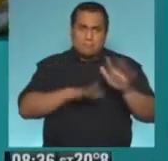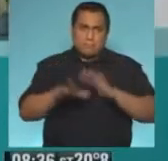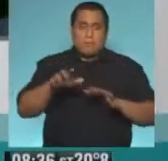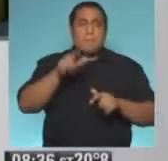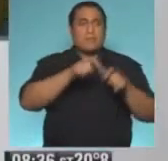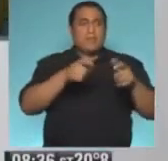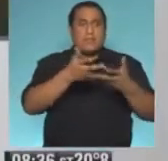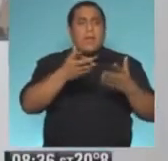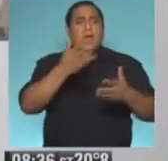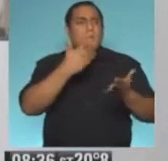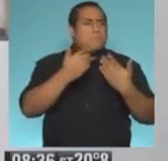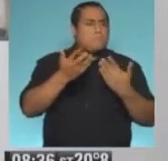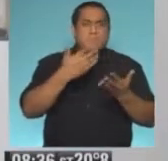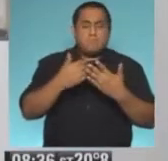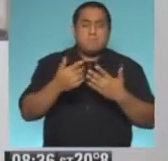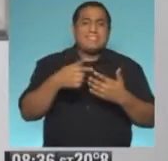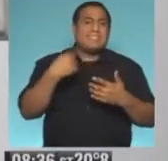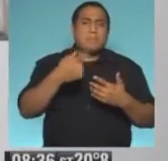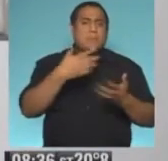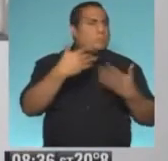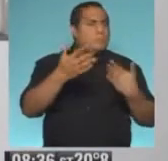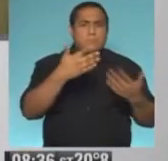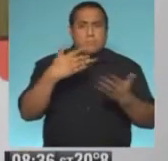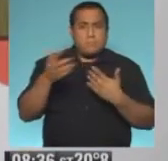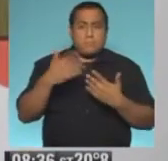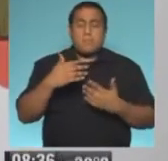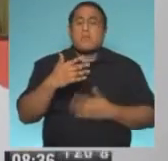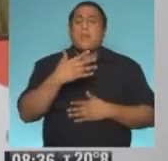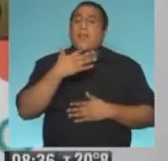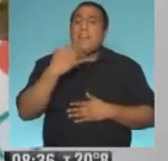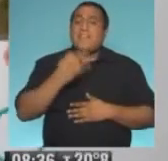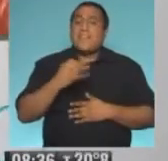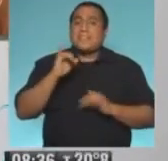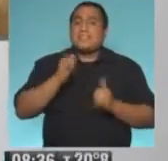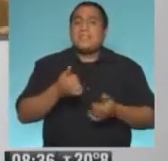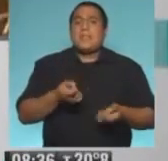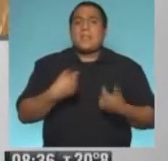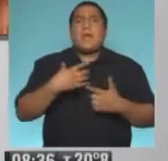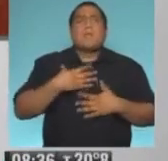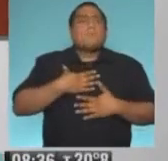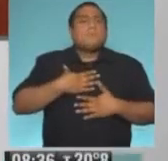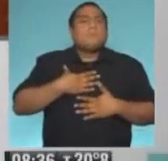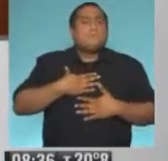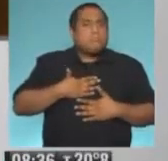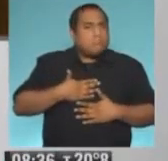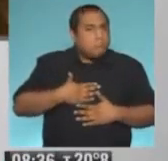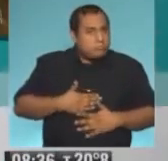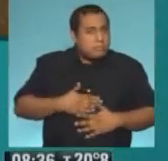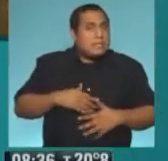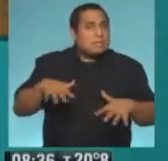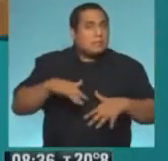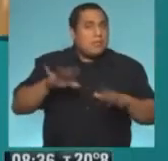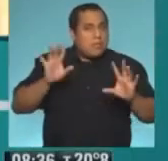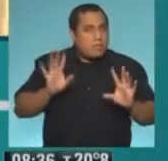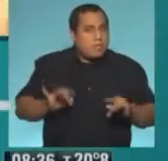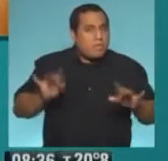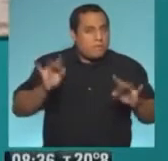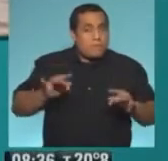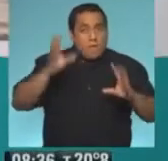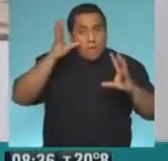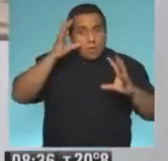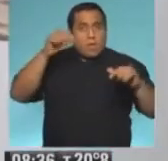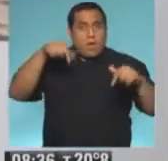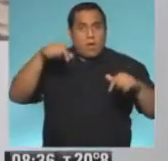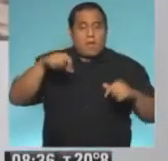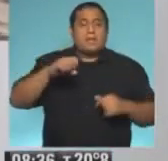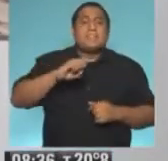aquí en la calle, ¿no? Uno tiene contacto diario. Sí que es verdad que ha traído muchísima tranquilidad en un momento bastante complicado. Recordemos que estamos en el